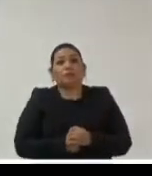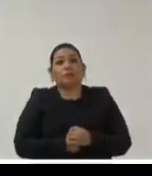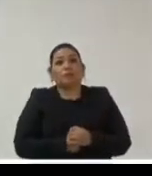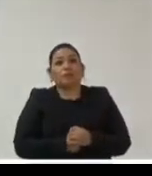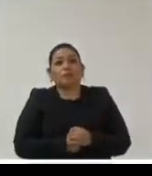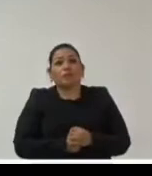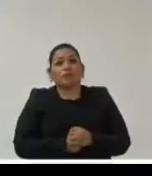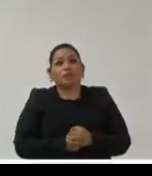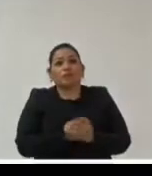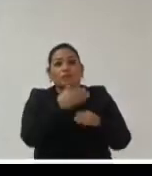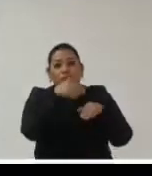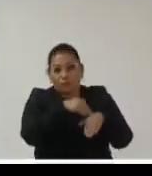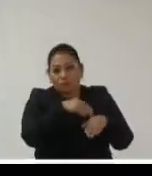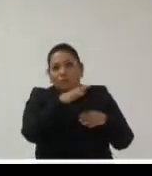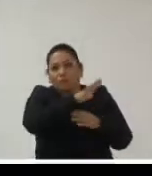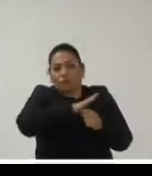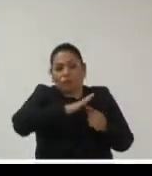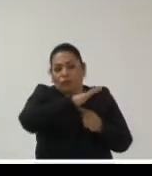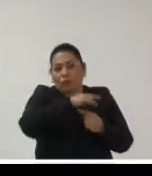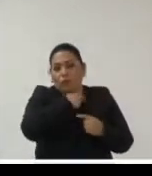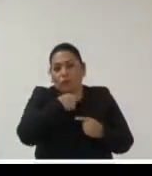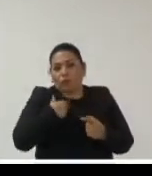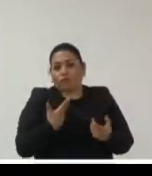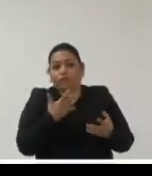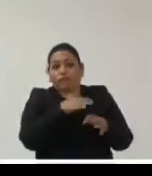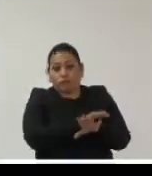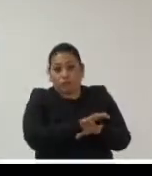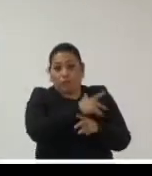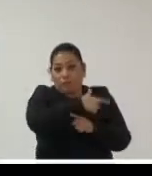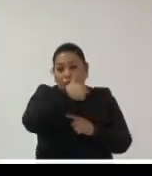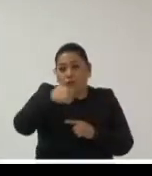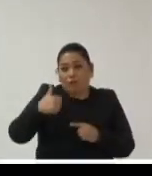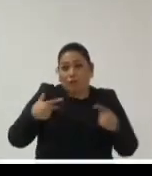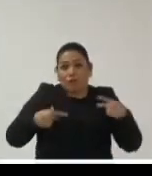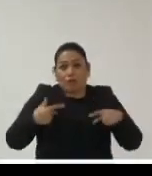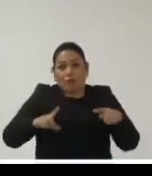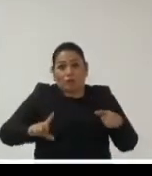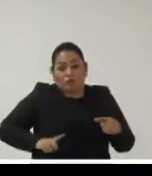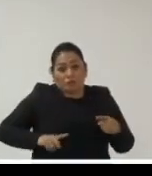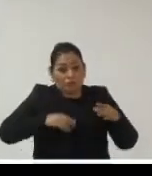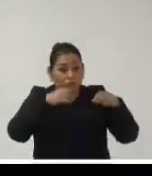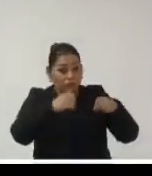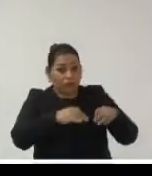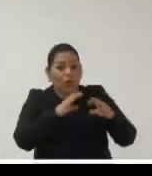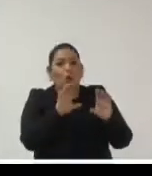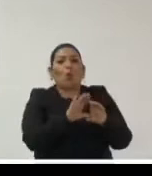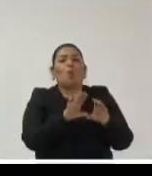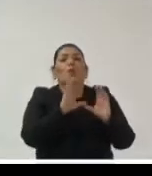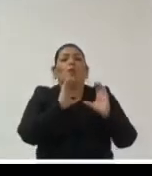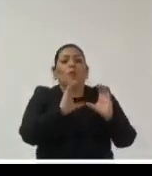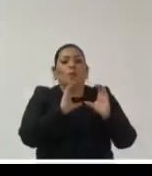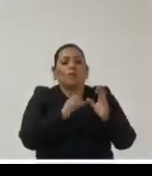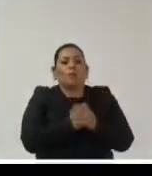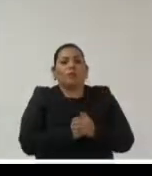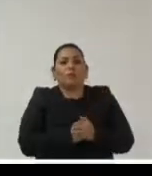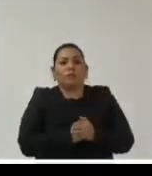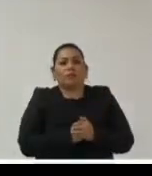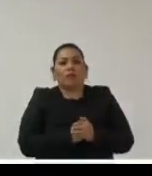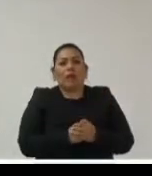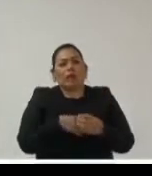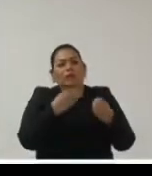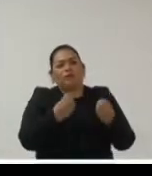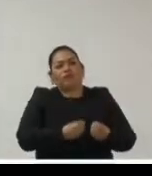de aplicaciones en las que nosotros estamos involucrados como les decía cientos de teras miles millones